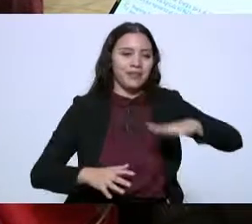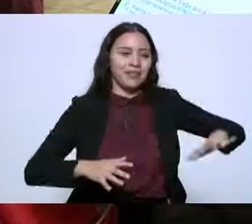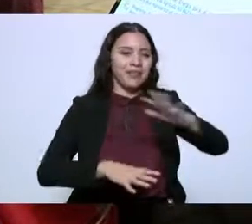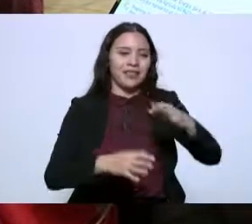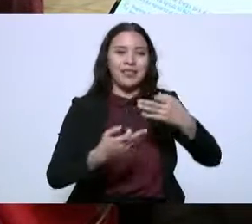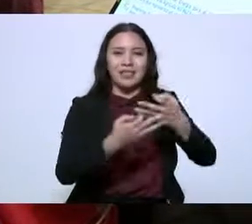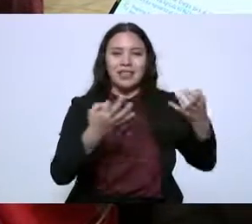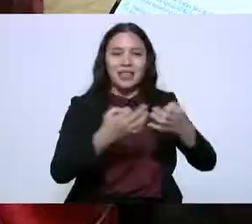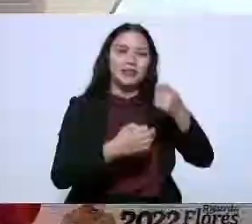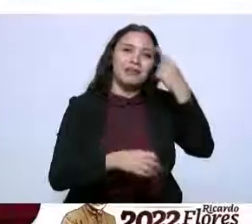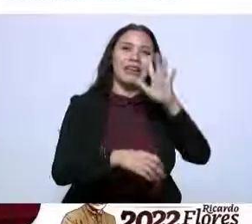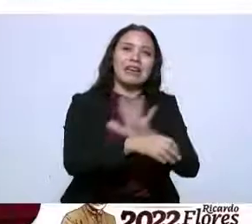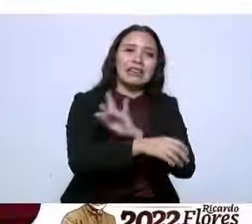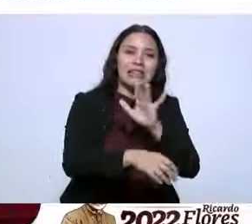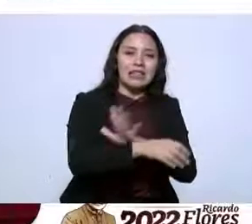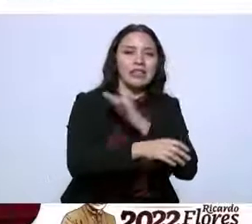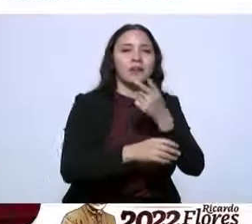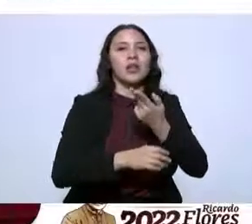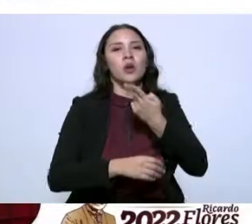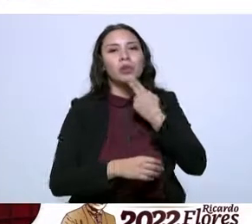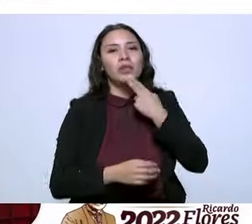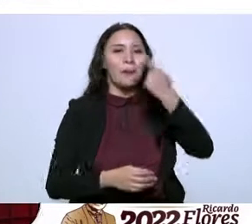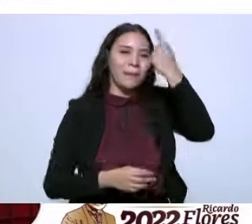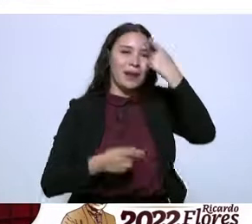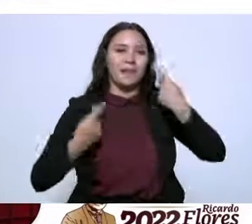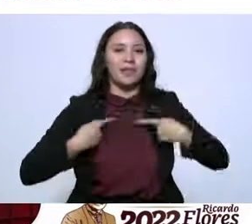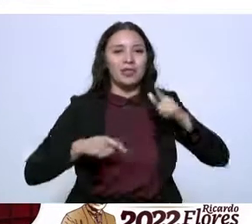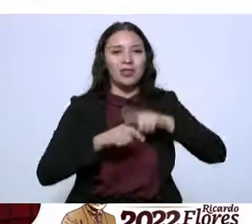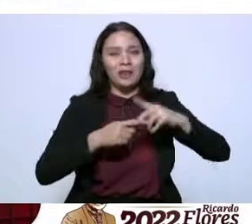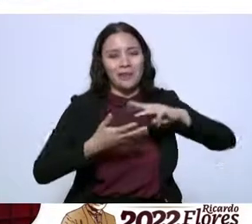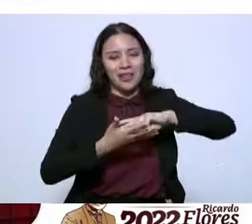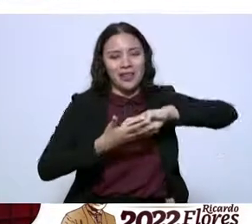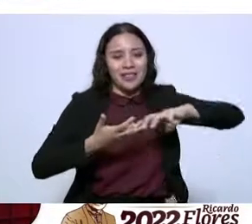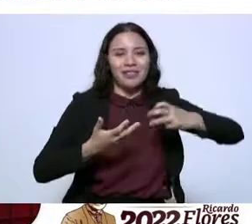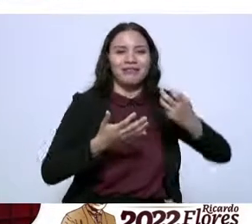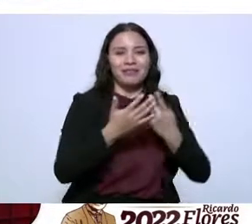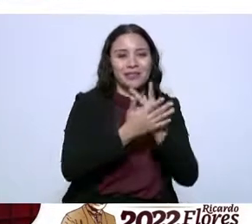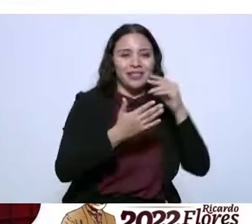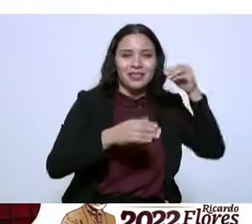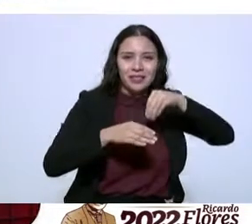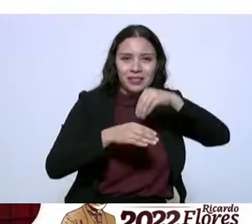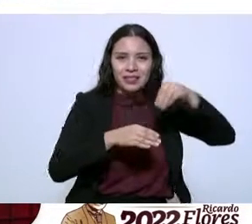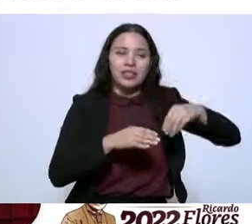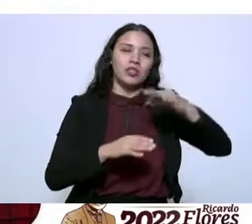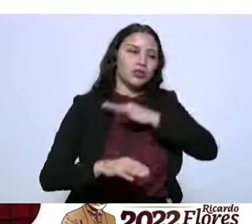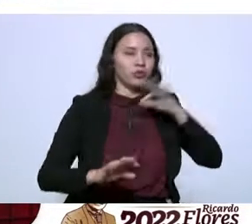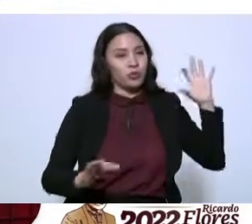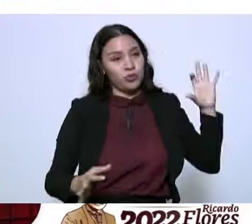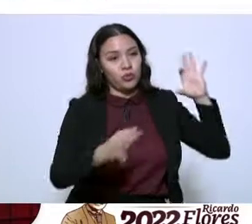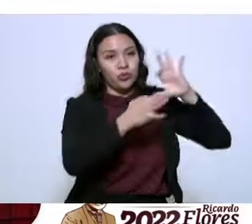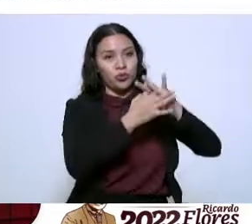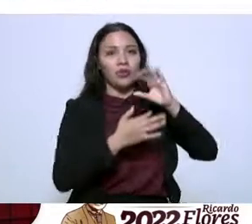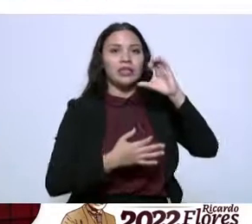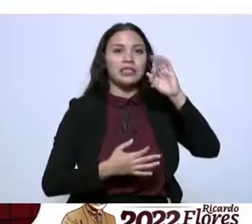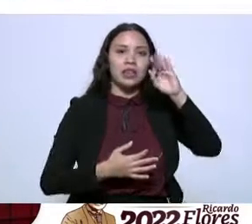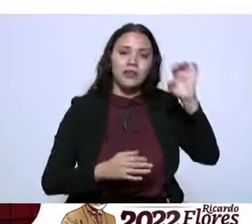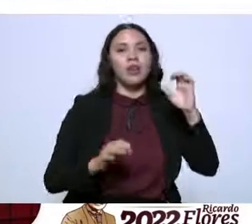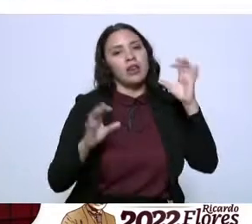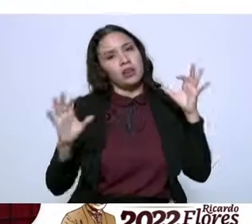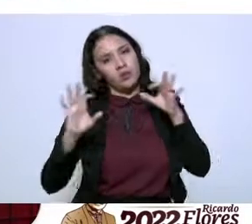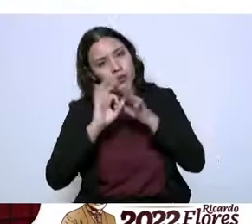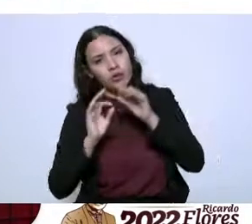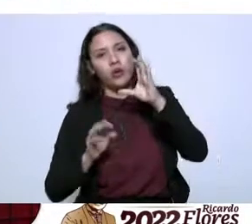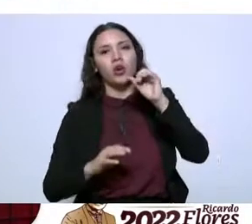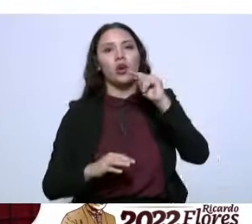materia de energía eléctrica de uso agrícola, esto lo hacemos en coordinación con la Comisión Federal de Electricidad y la CONAGUA, donde